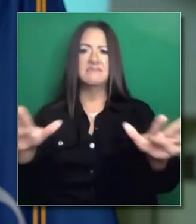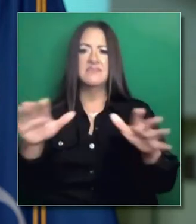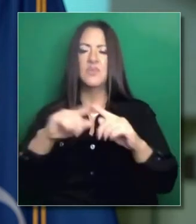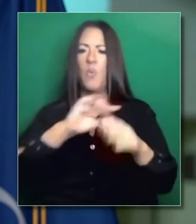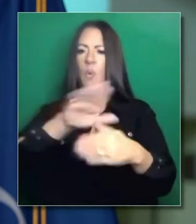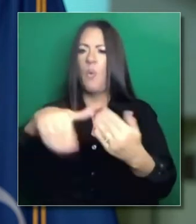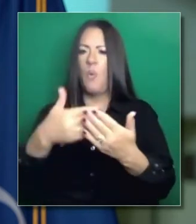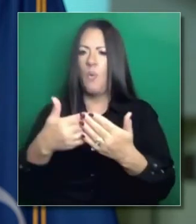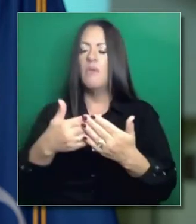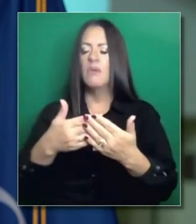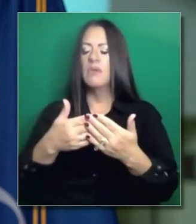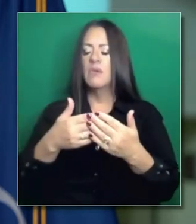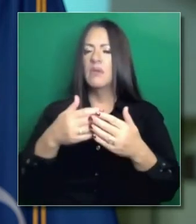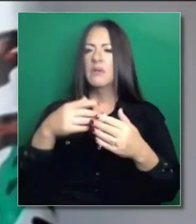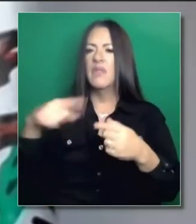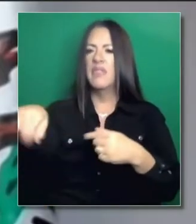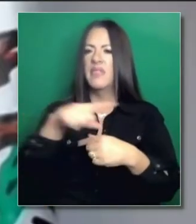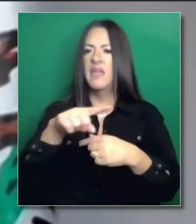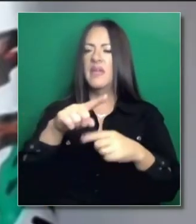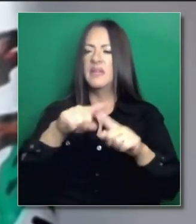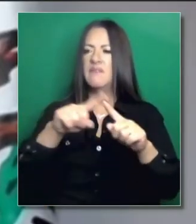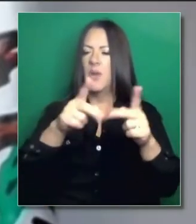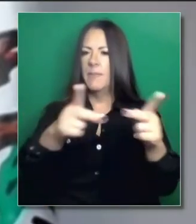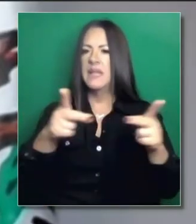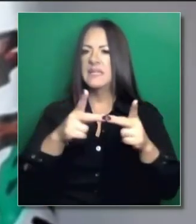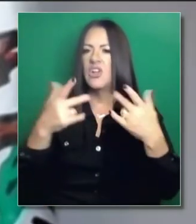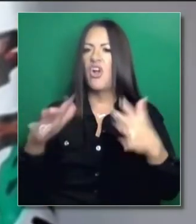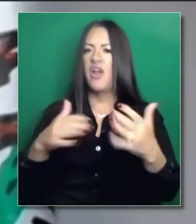¿El doctor Galli podría desglosar esto, por favor?